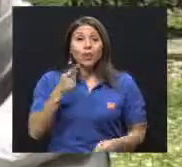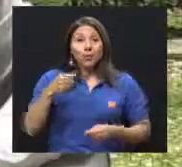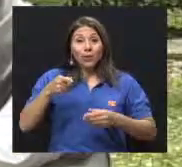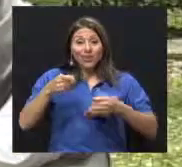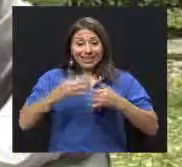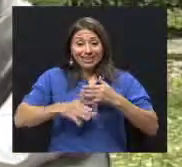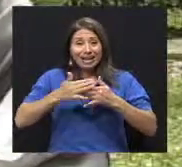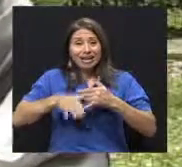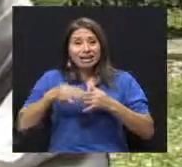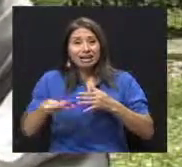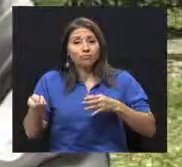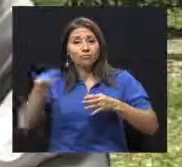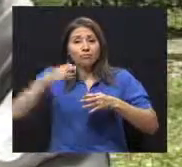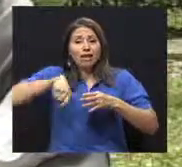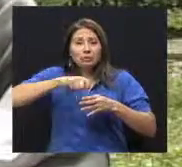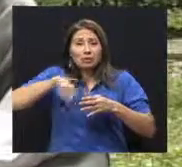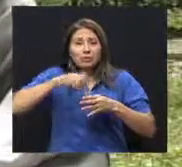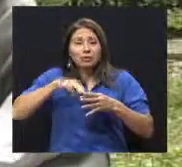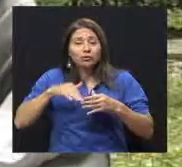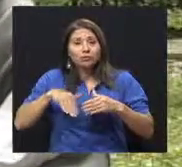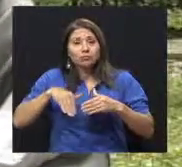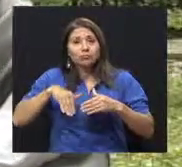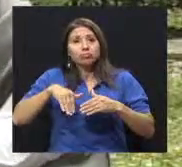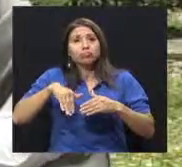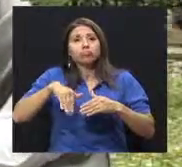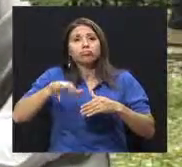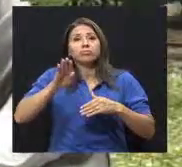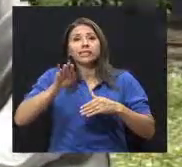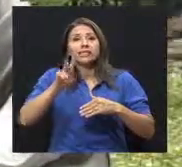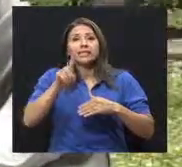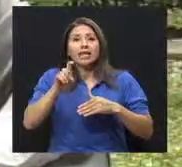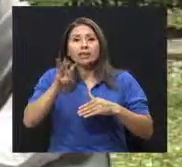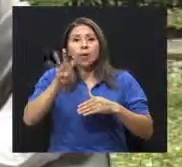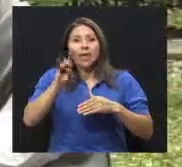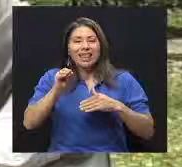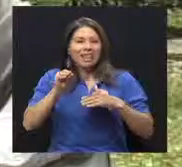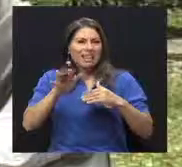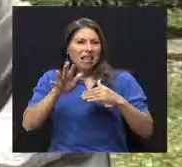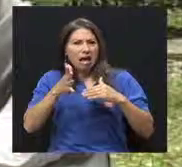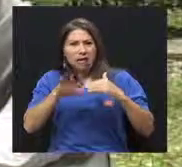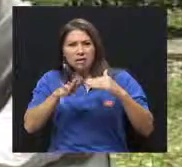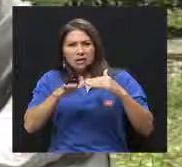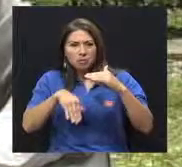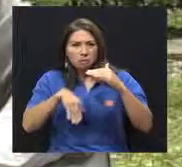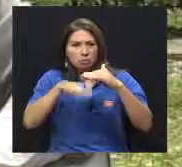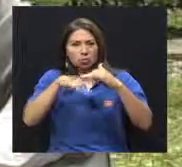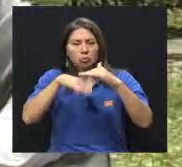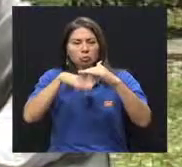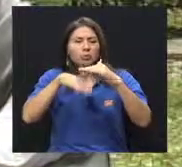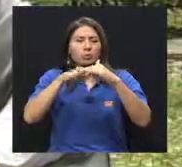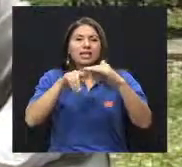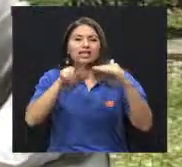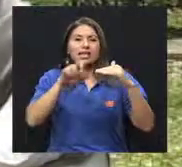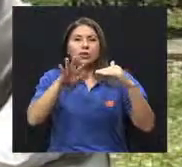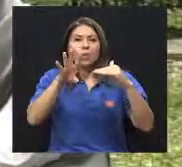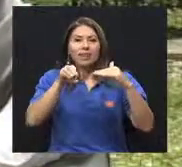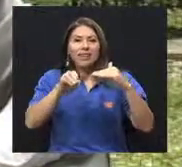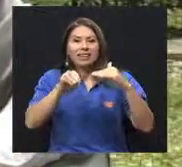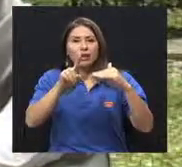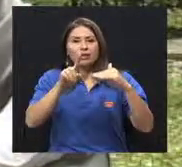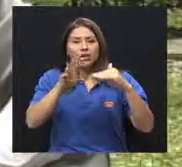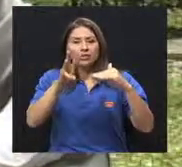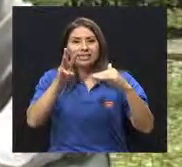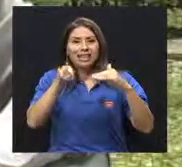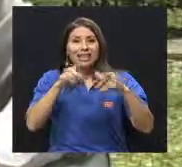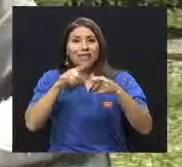y sube su sangre hasta que pasa de 140, 160. Ese es lo que se llama el umbral renal de la glucosa. Entonces se